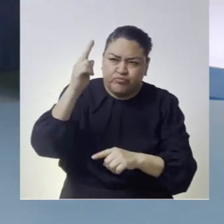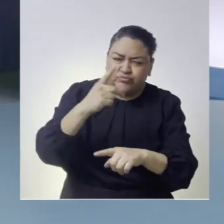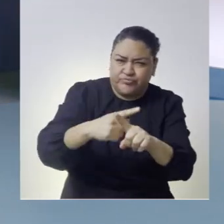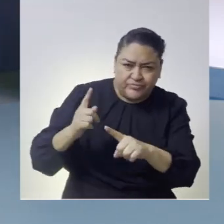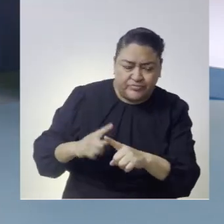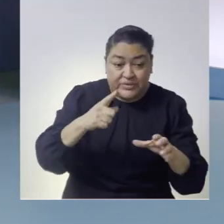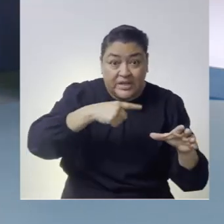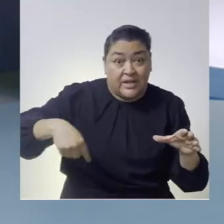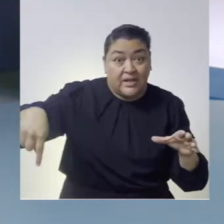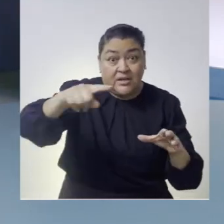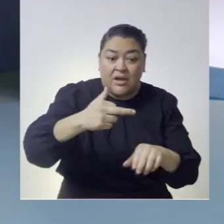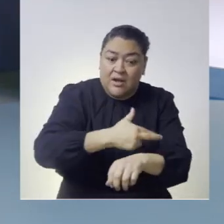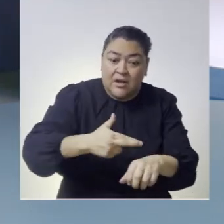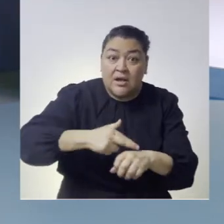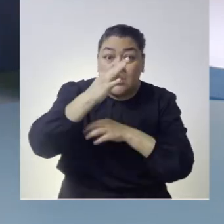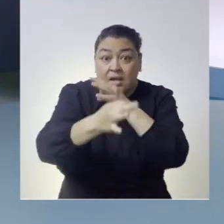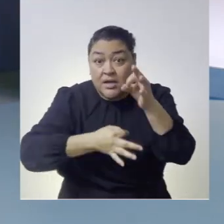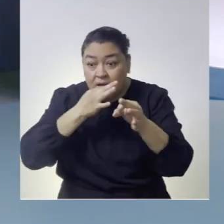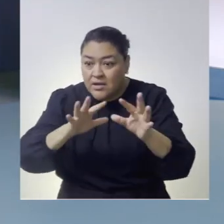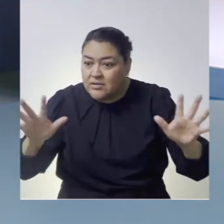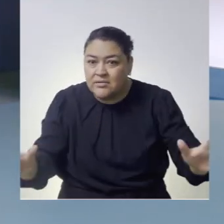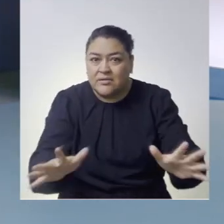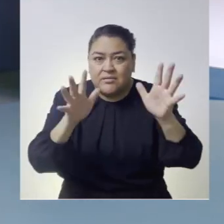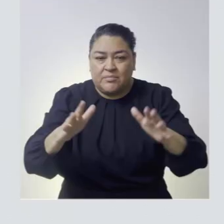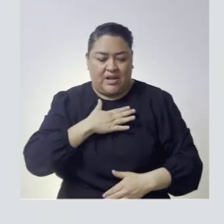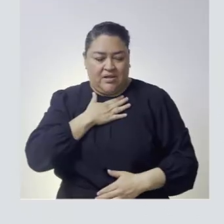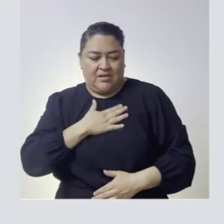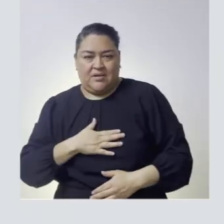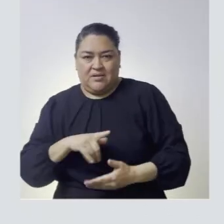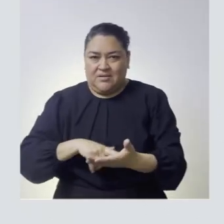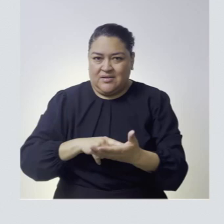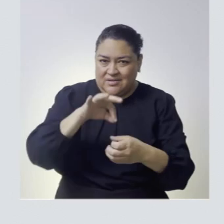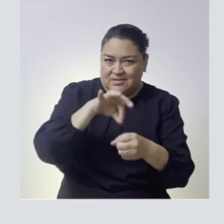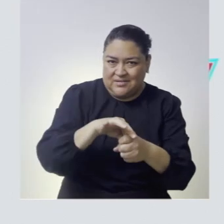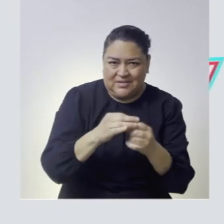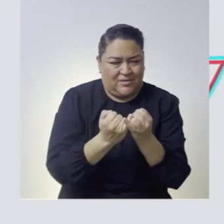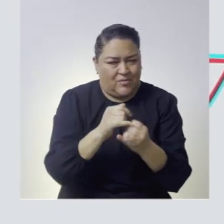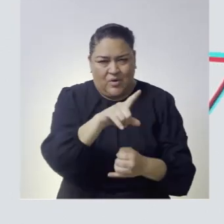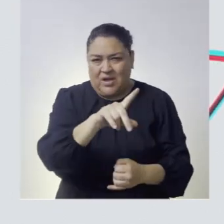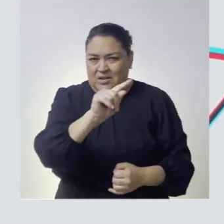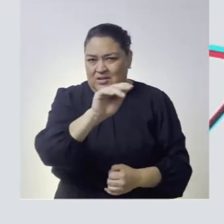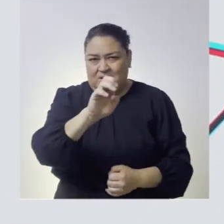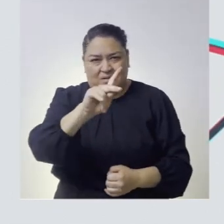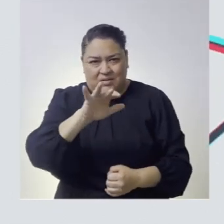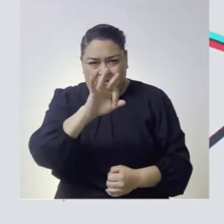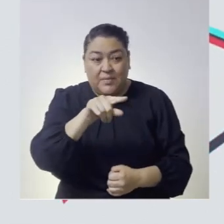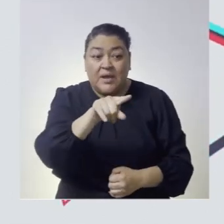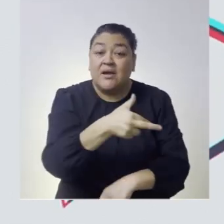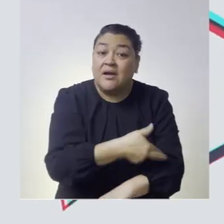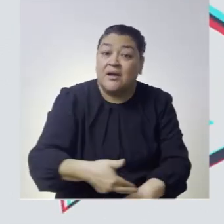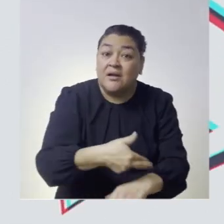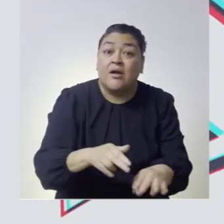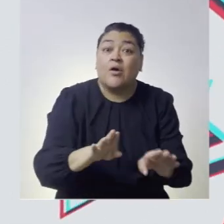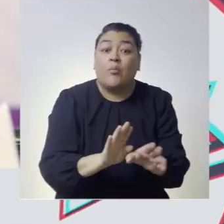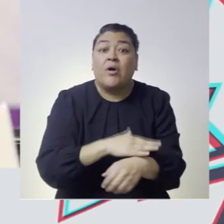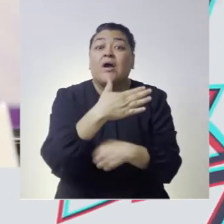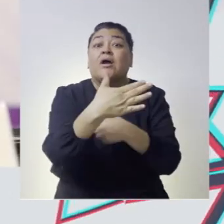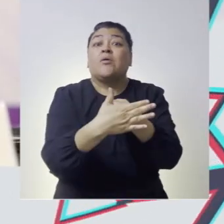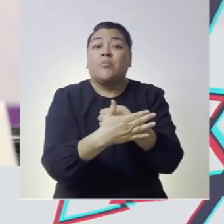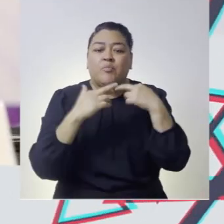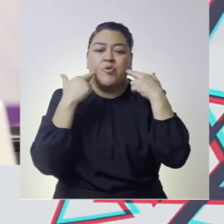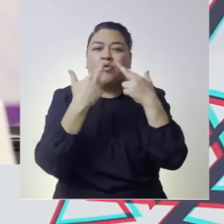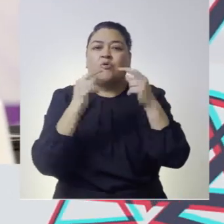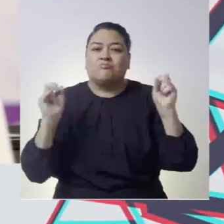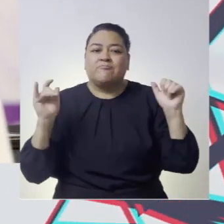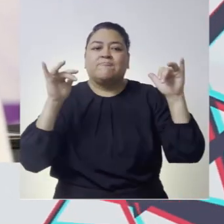academia y a la par promueve el acceso a la justicia en materia electoral del tribunal electoral por lo tanto llevará a cabo